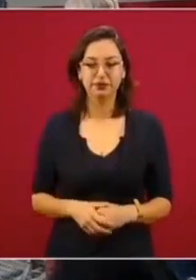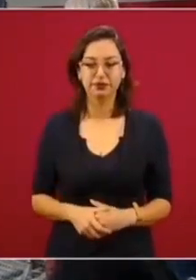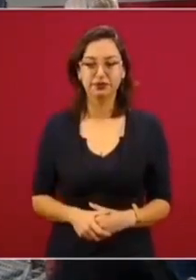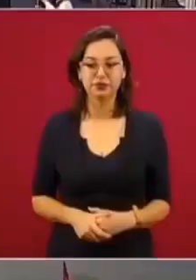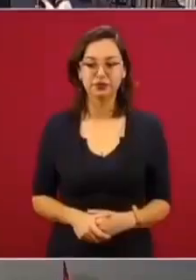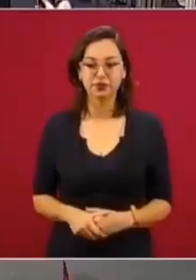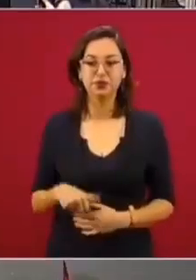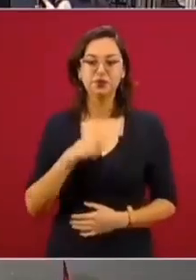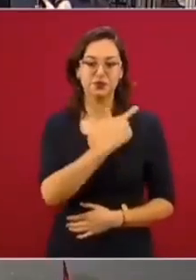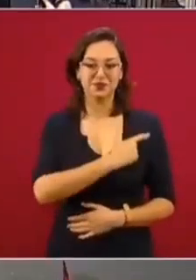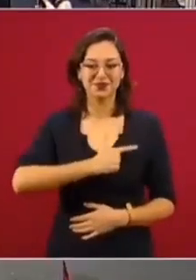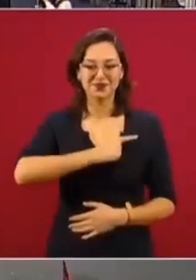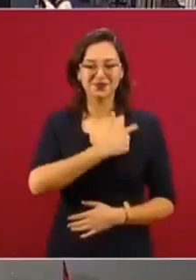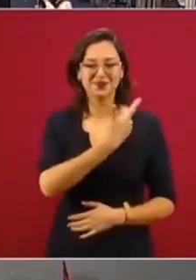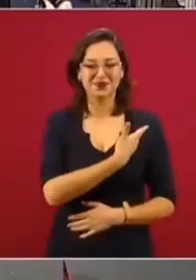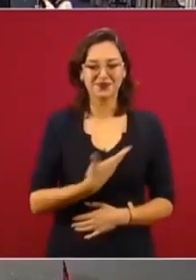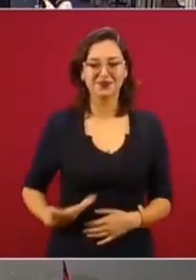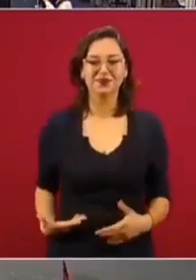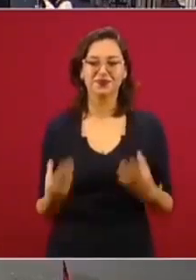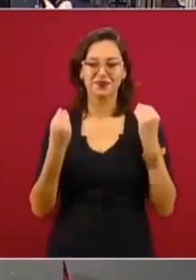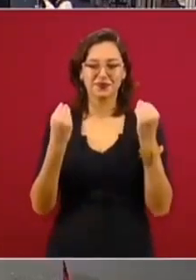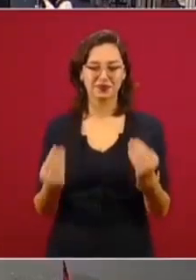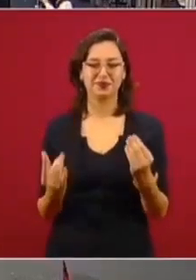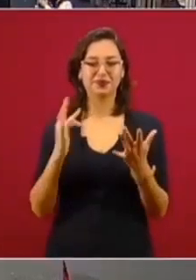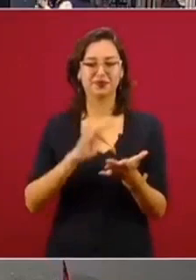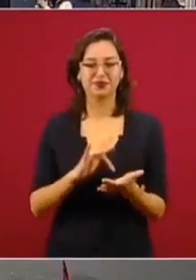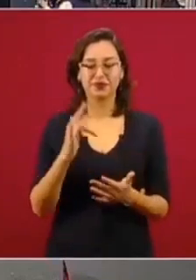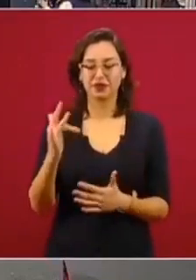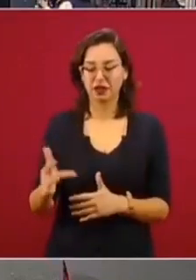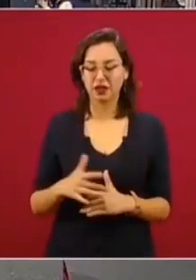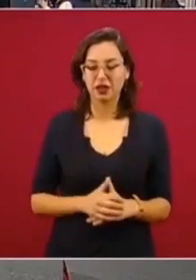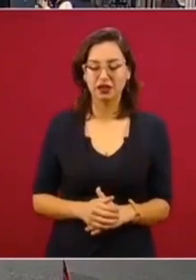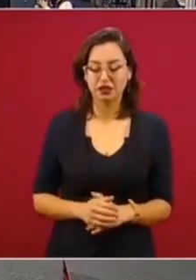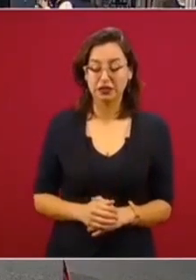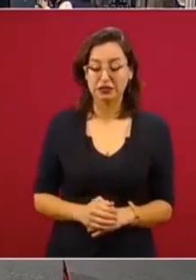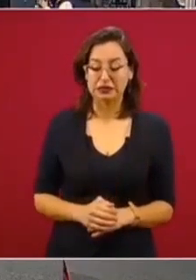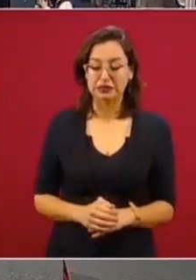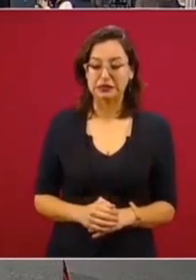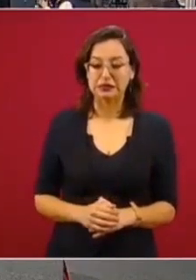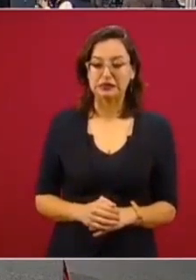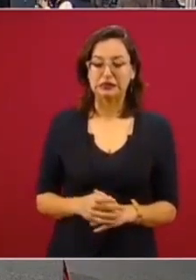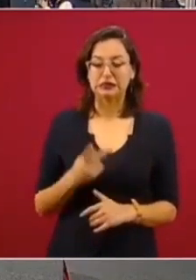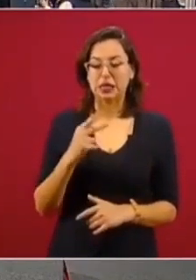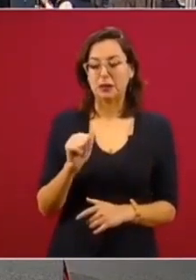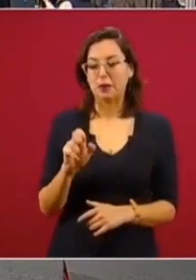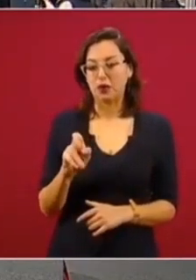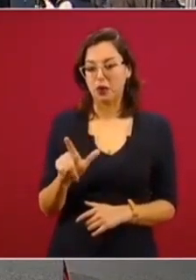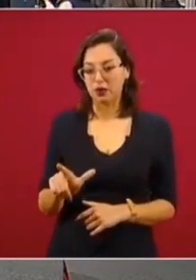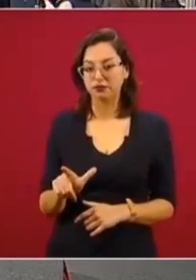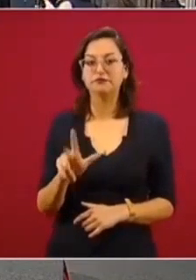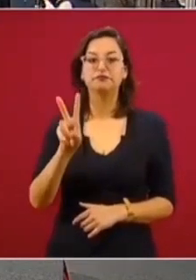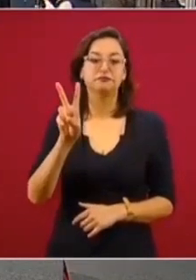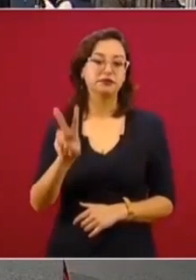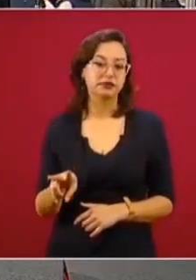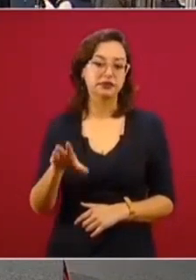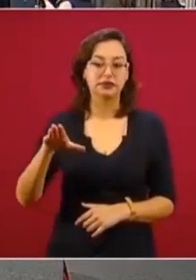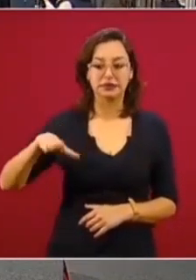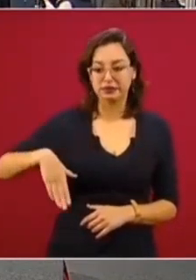Sí, con mucho gusto, señor presidente. Muchas gracias, Paul. En efecto, como lo ha dicho el presidente,